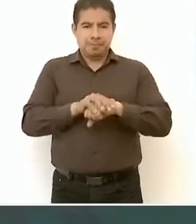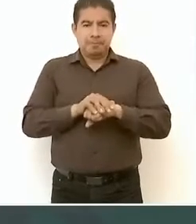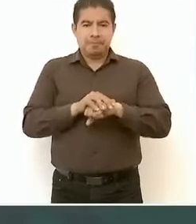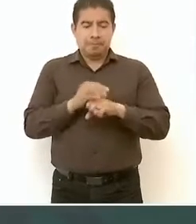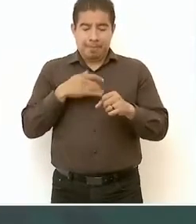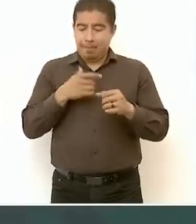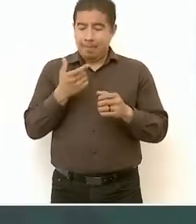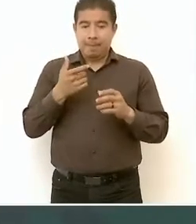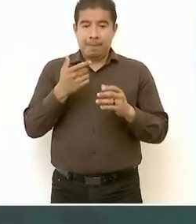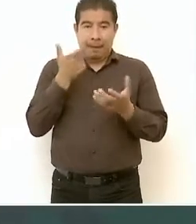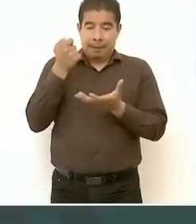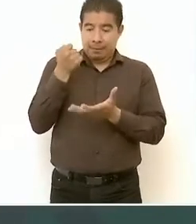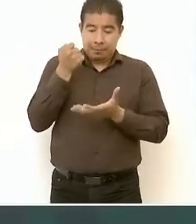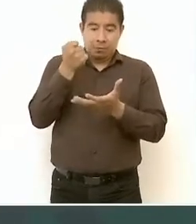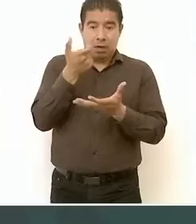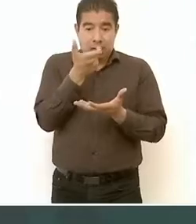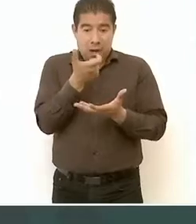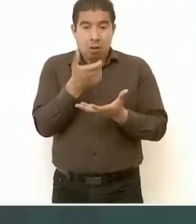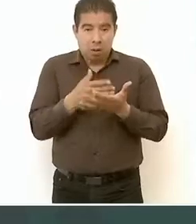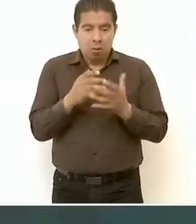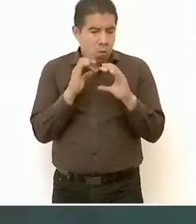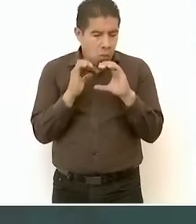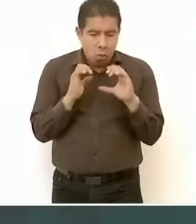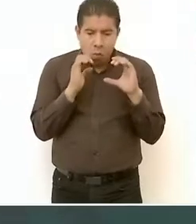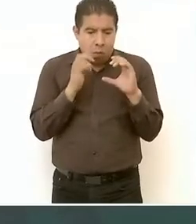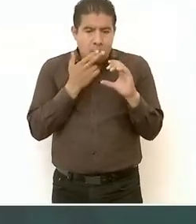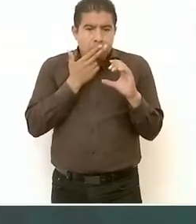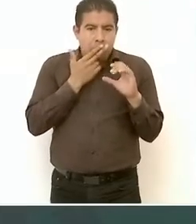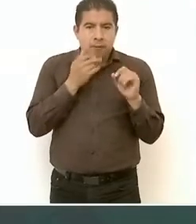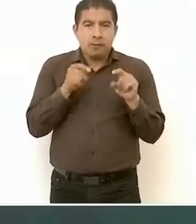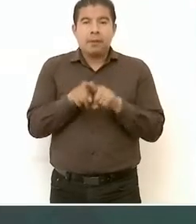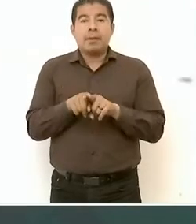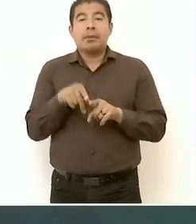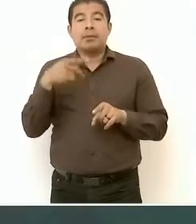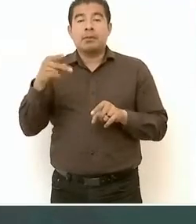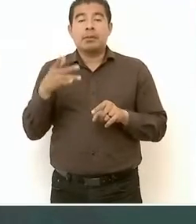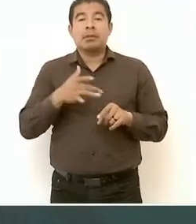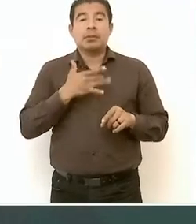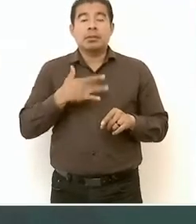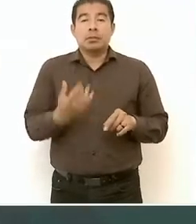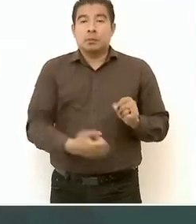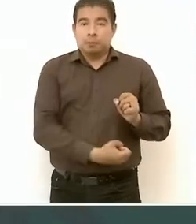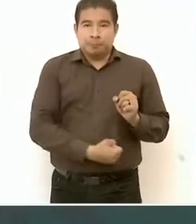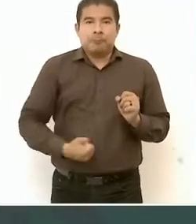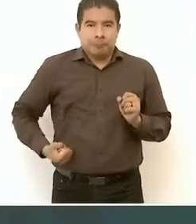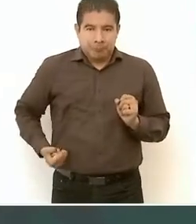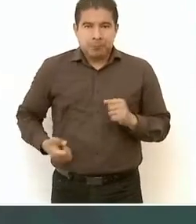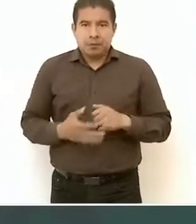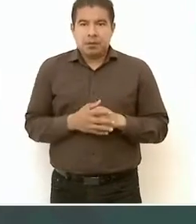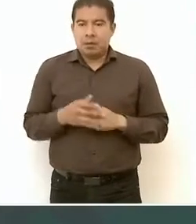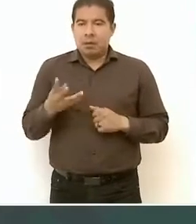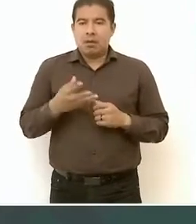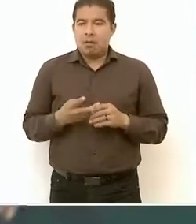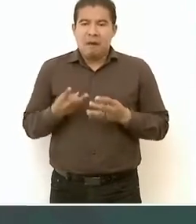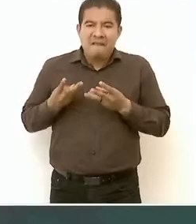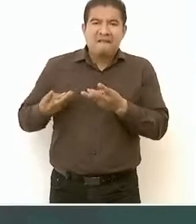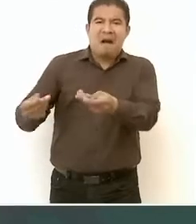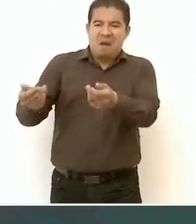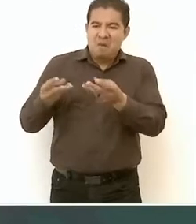bien el dinero del pueblo, también es austero, él no gasta,